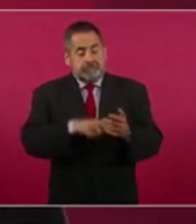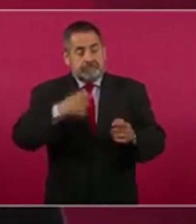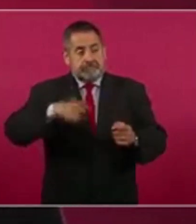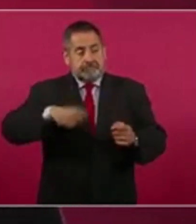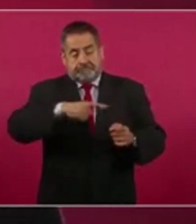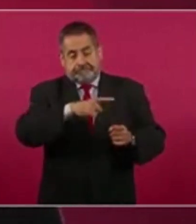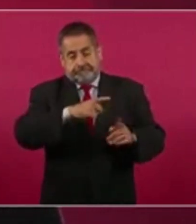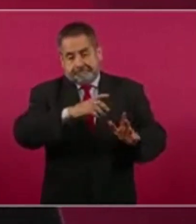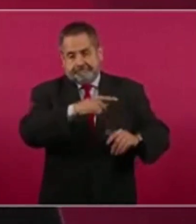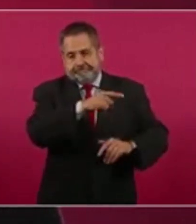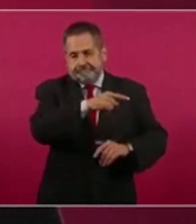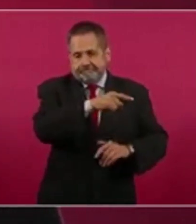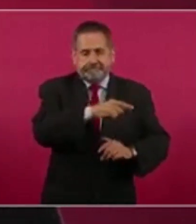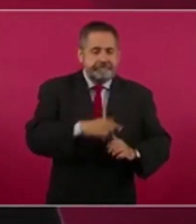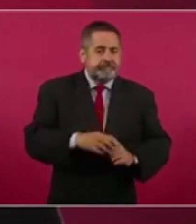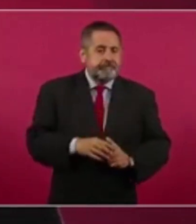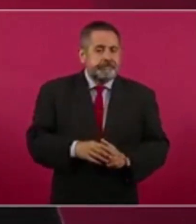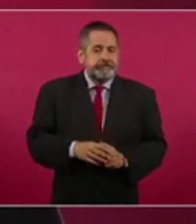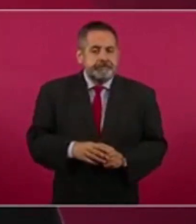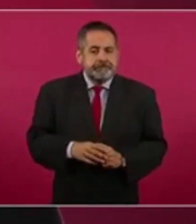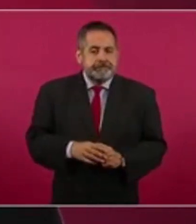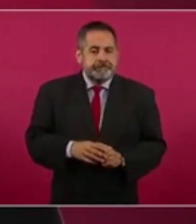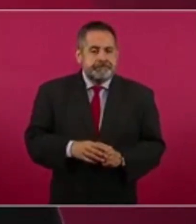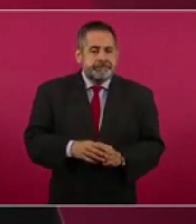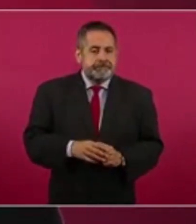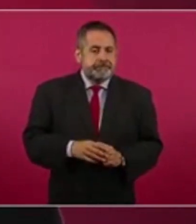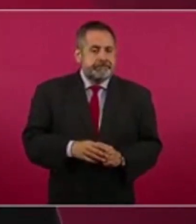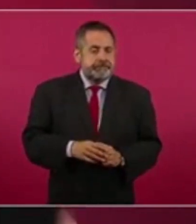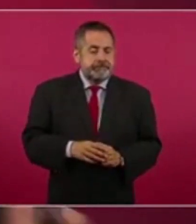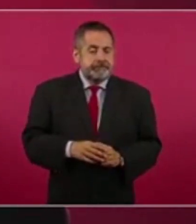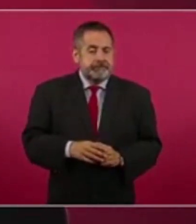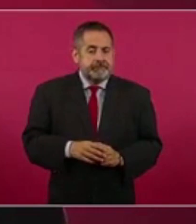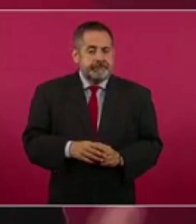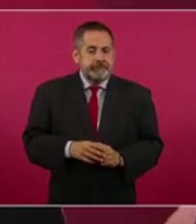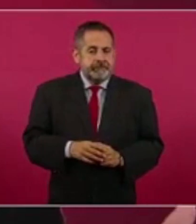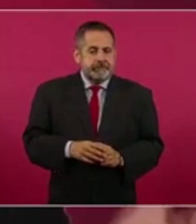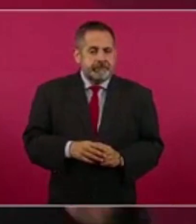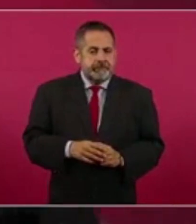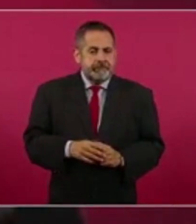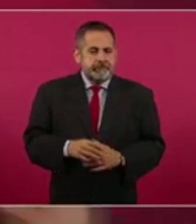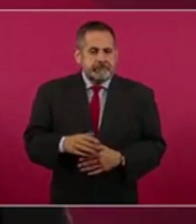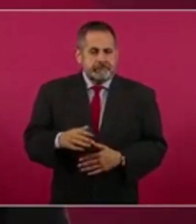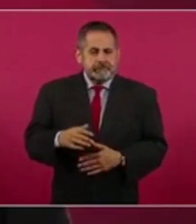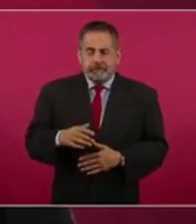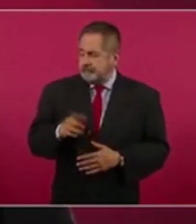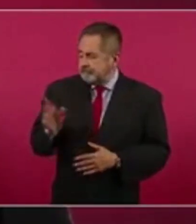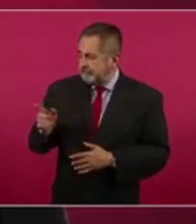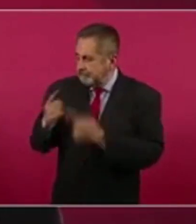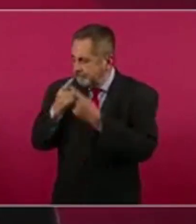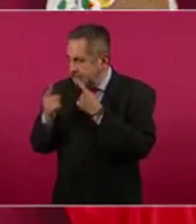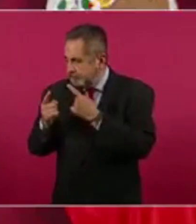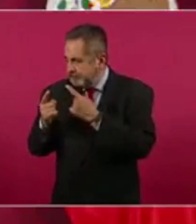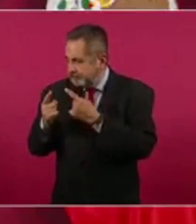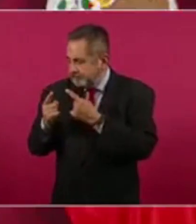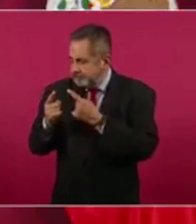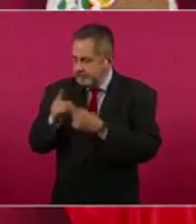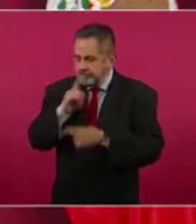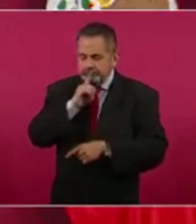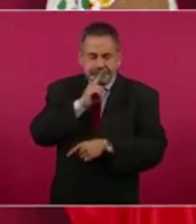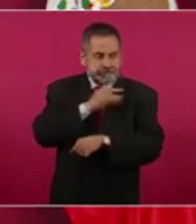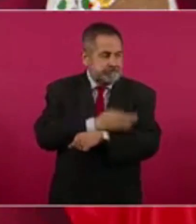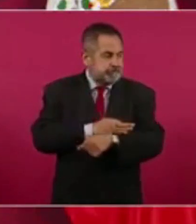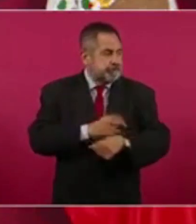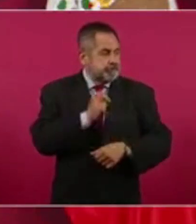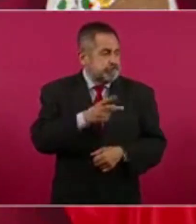llegó al convencimiento de que tenía que pagar los impuestos que